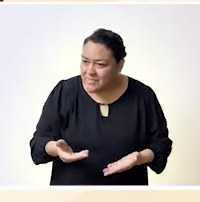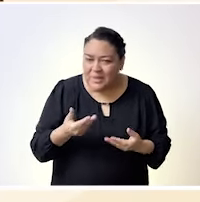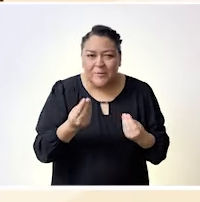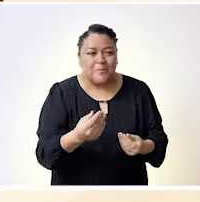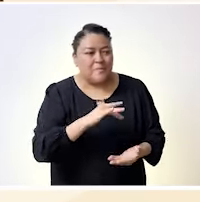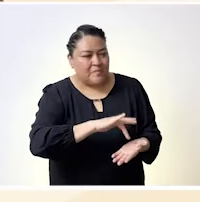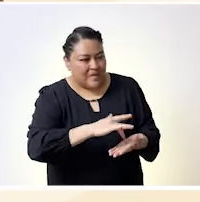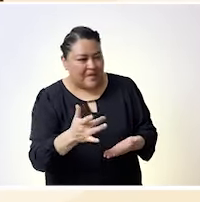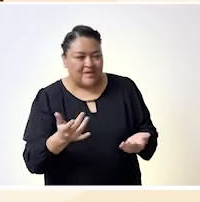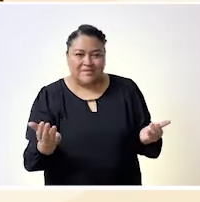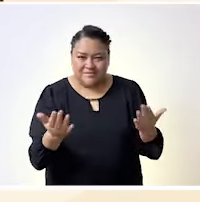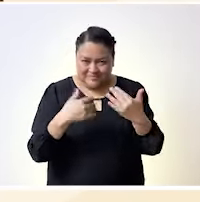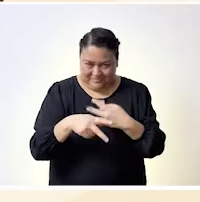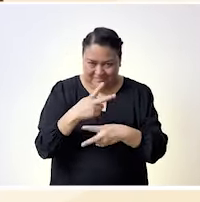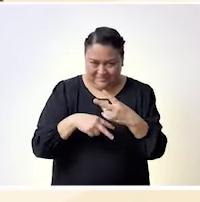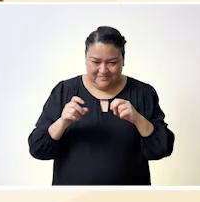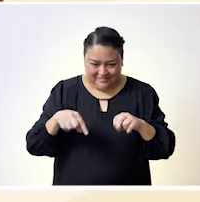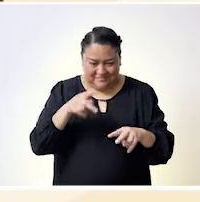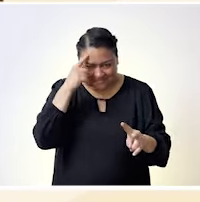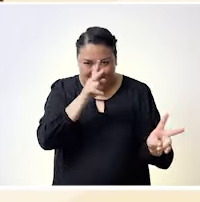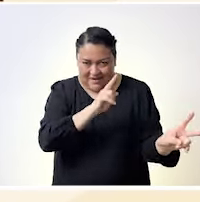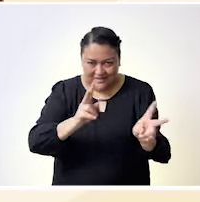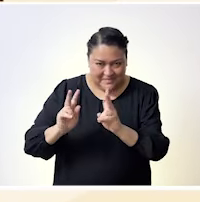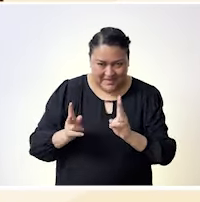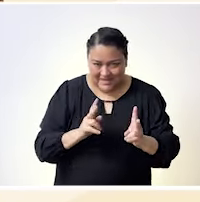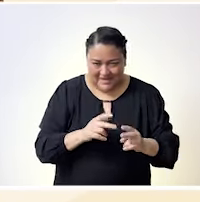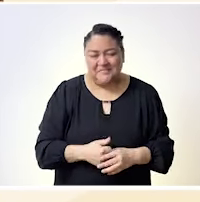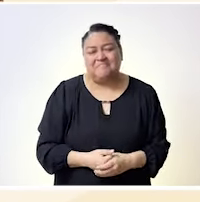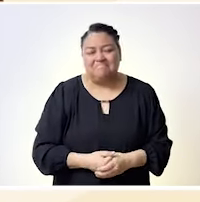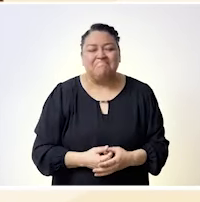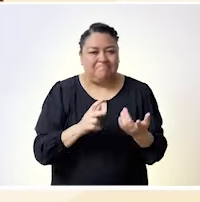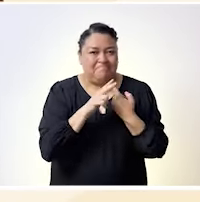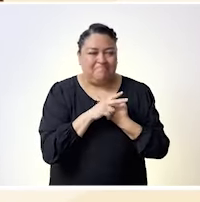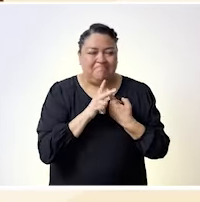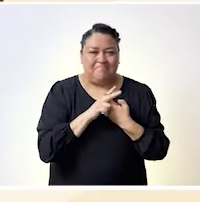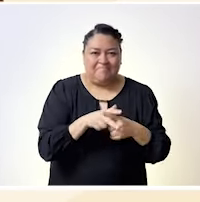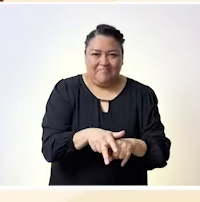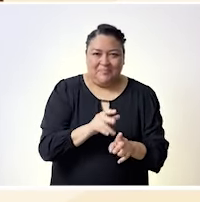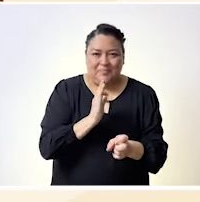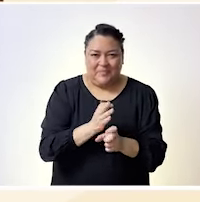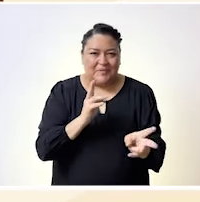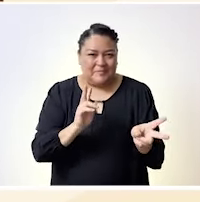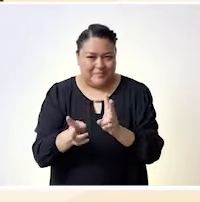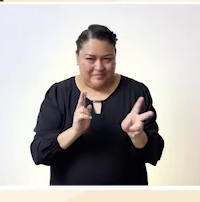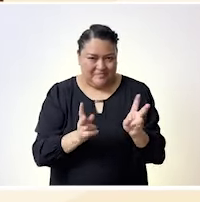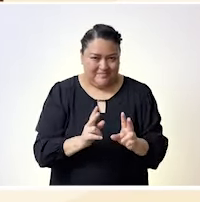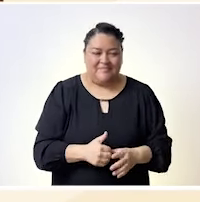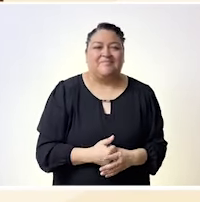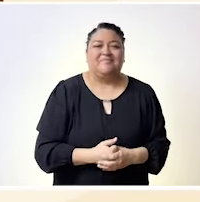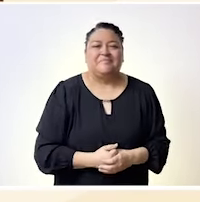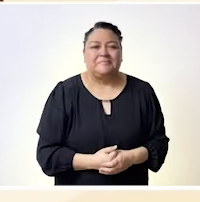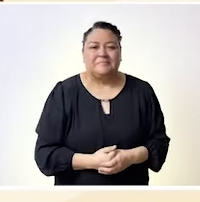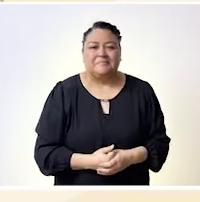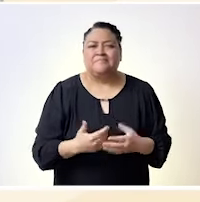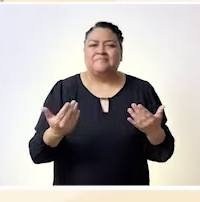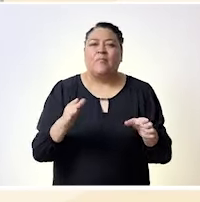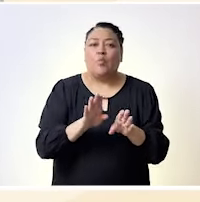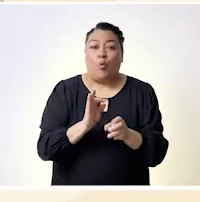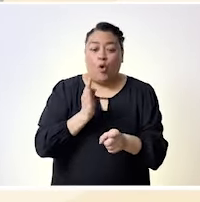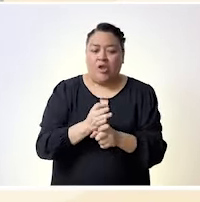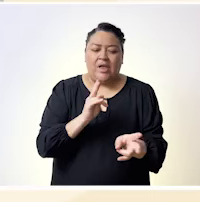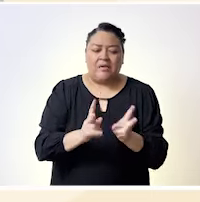como mujer que me autoadscribo afro-mexicana, ha sido todo un reto el poder